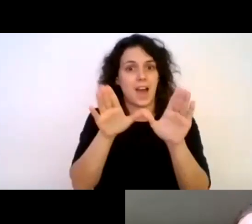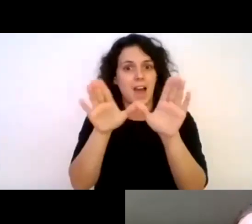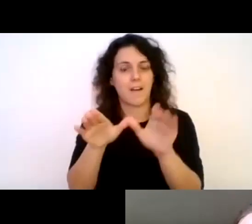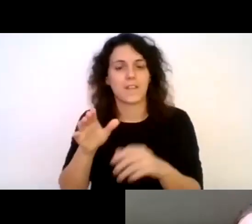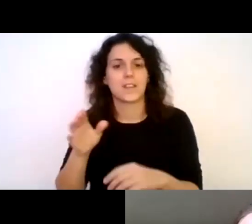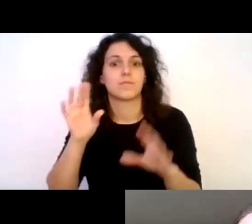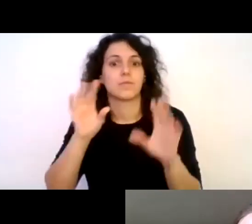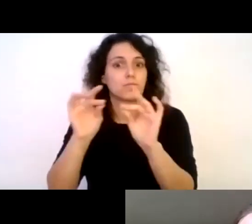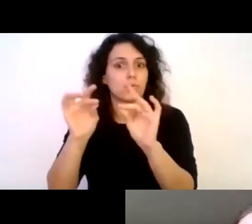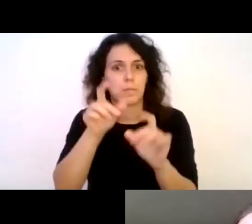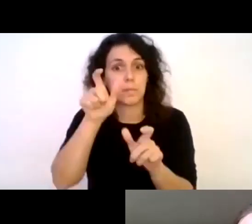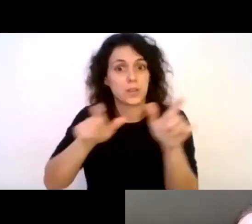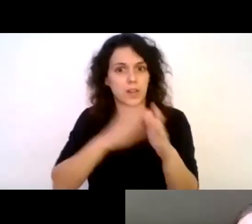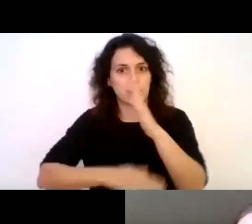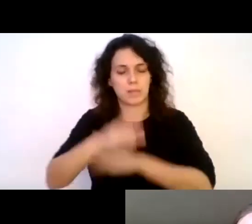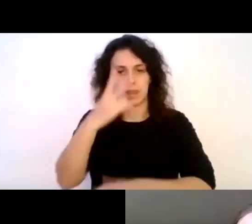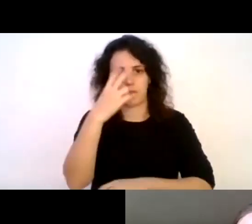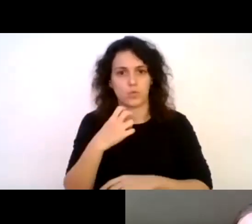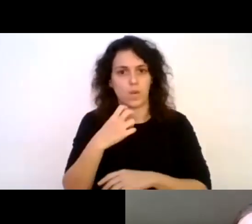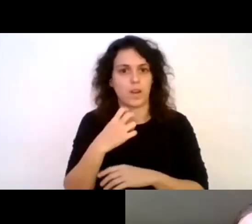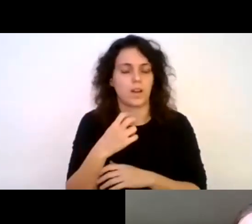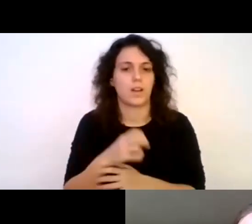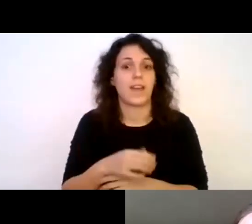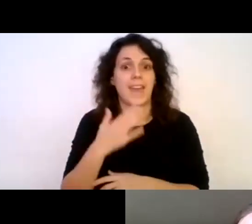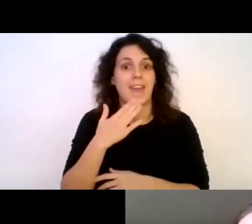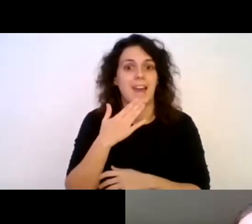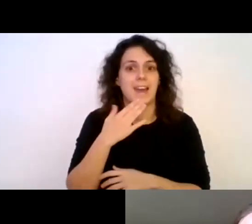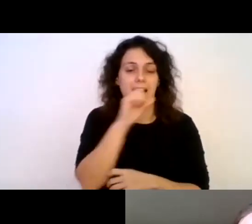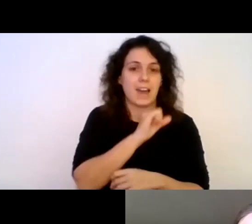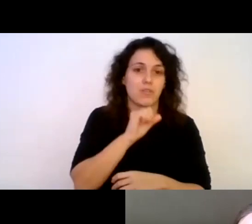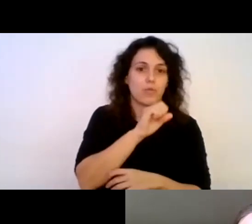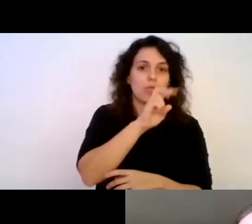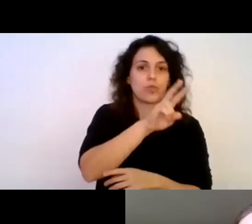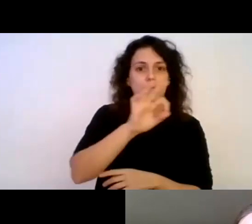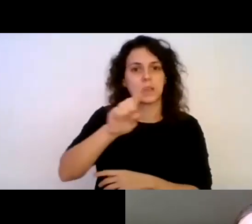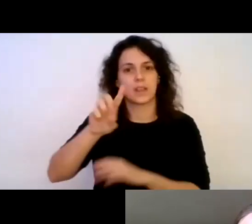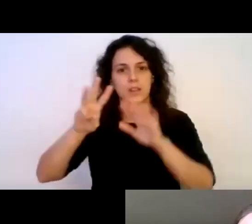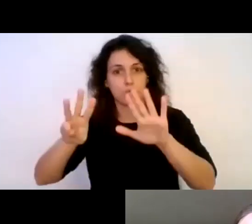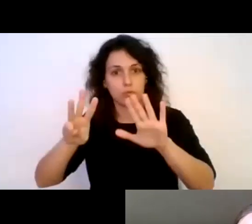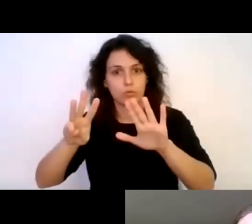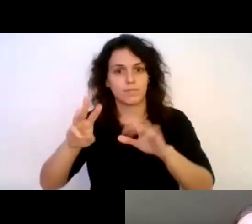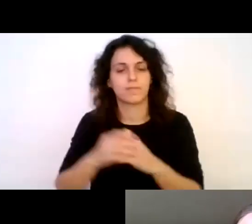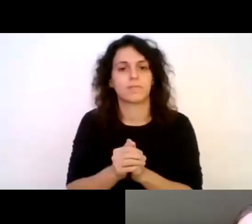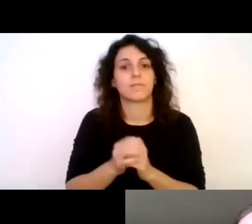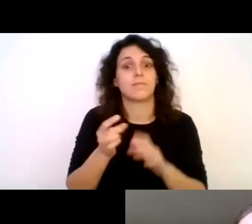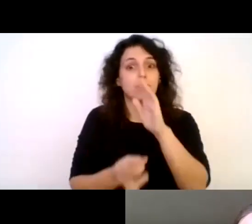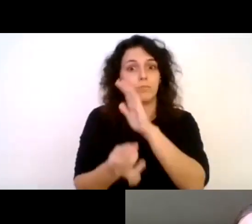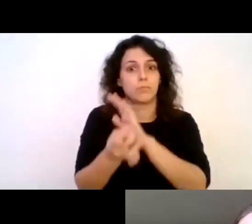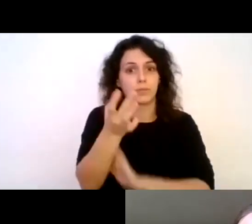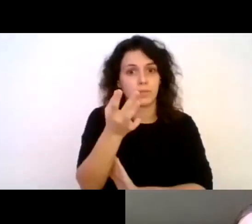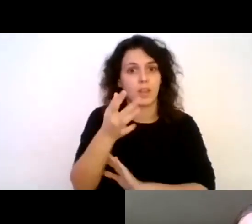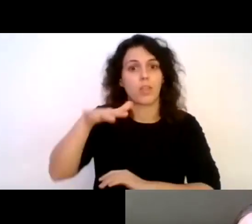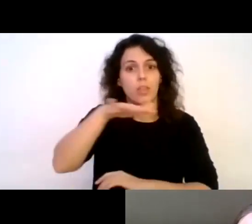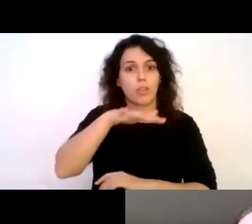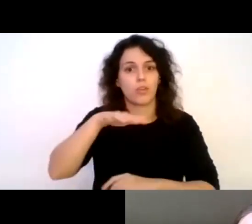visual severa desde 2018. Ha planificado el desarrollo de esta en la región metropolitana, en la región de